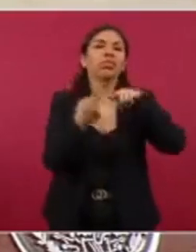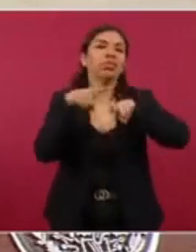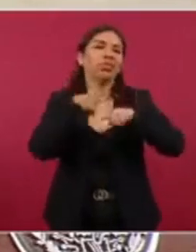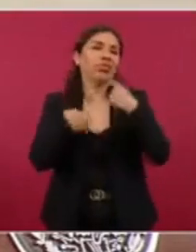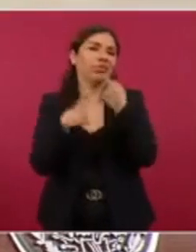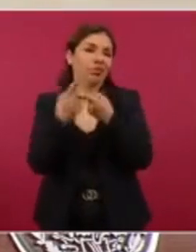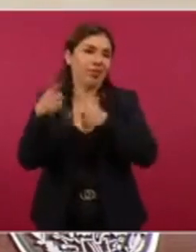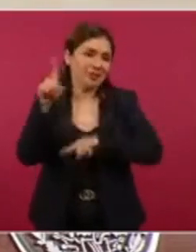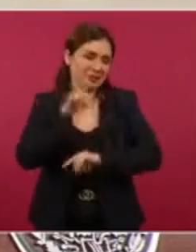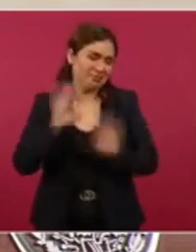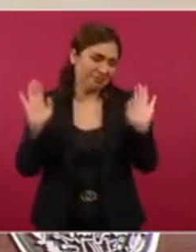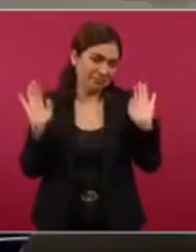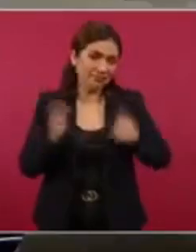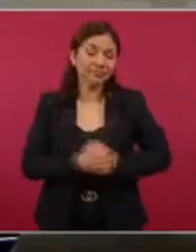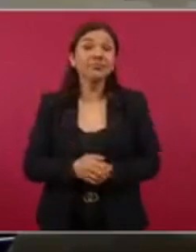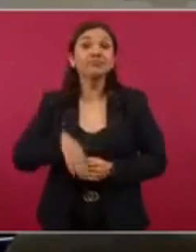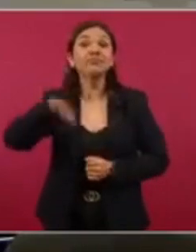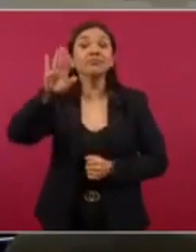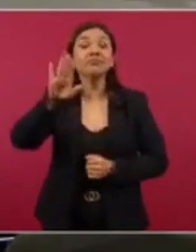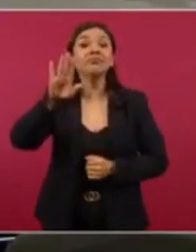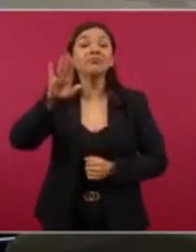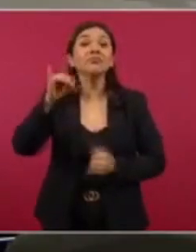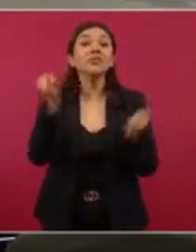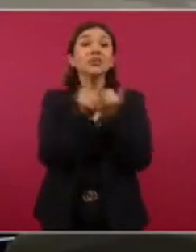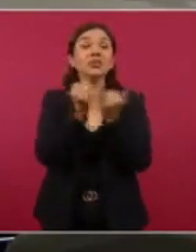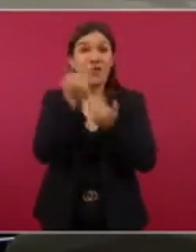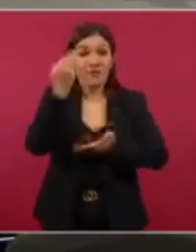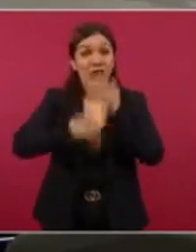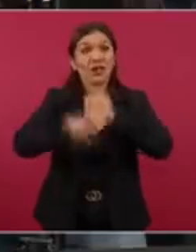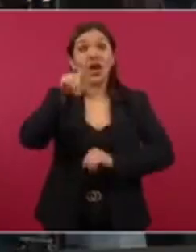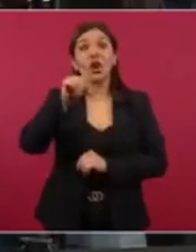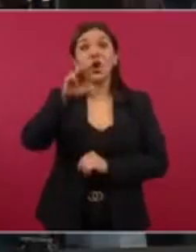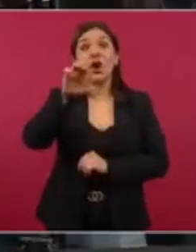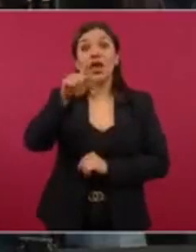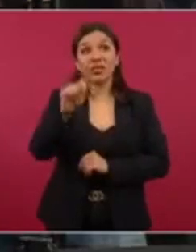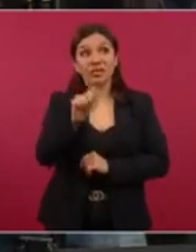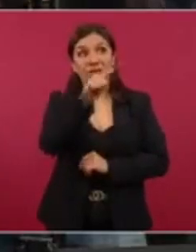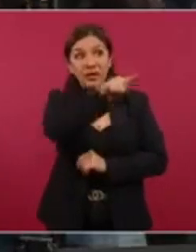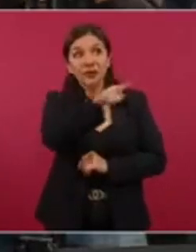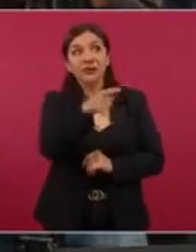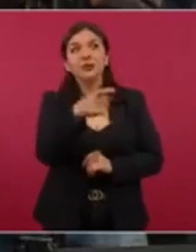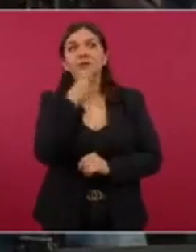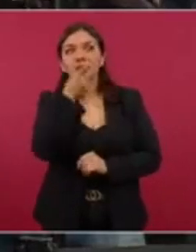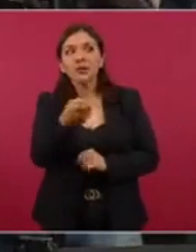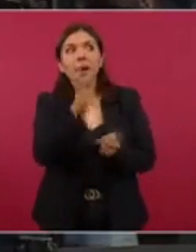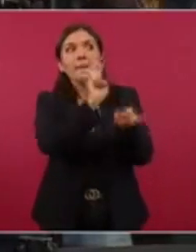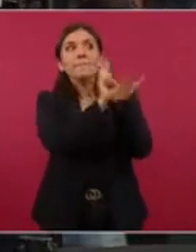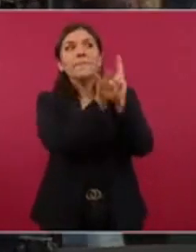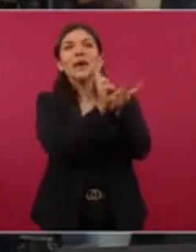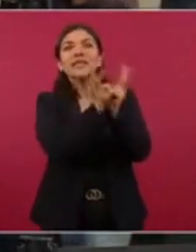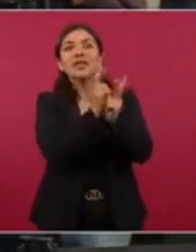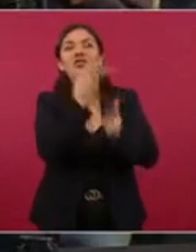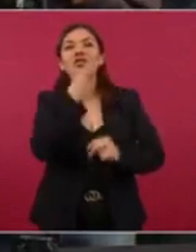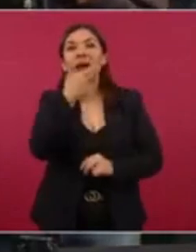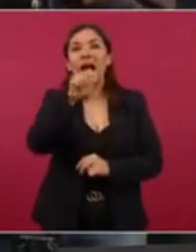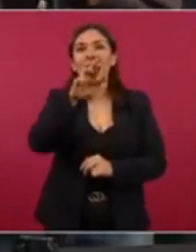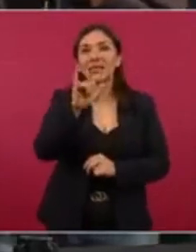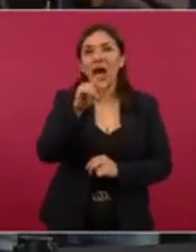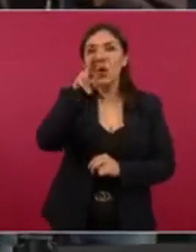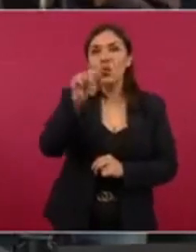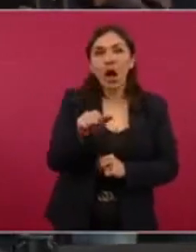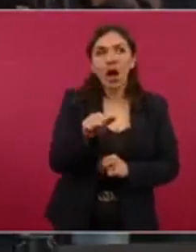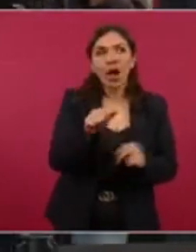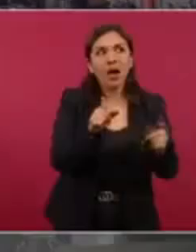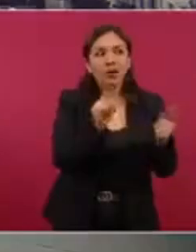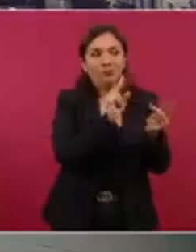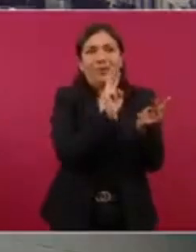Bueno, a Loret le faltó aclararnos por qué, teniendo tan cercano a García Luna, nunca se enteró, fue cuasi vecino de García Luna en